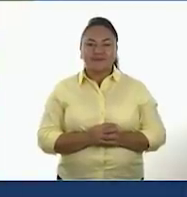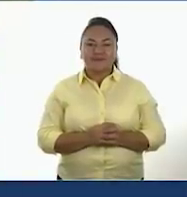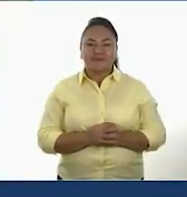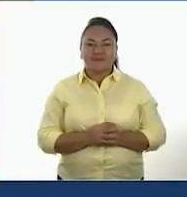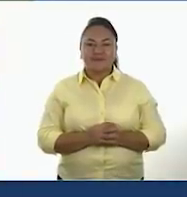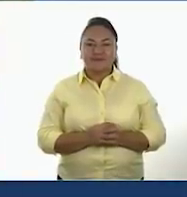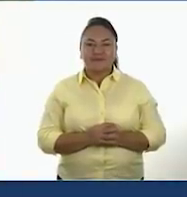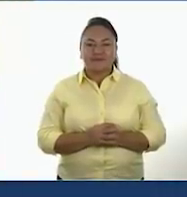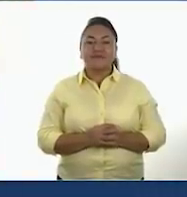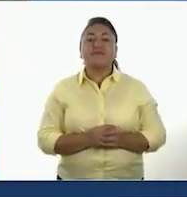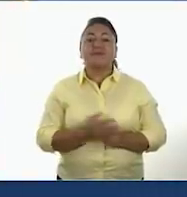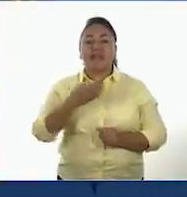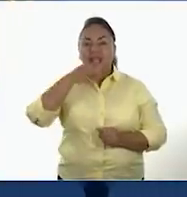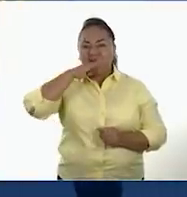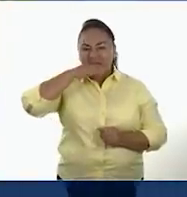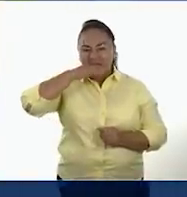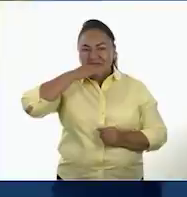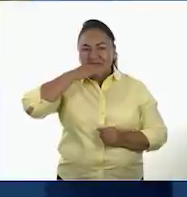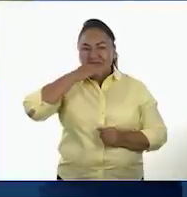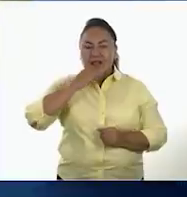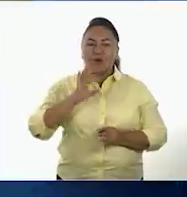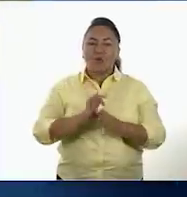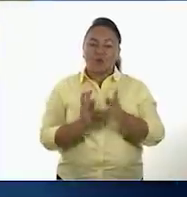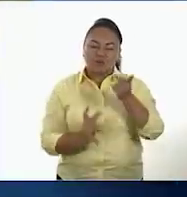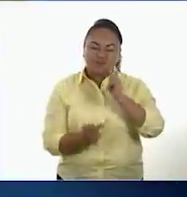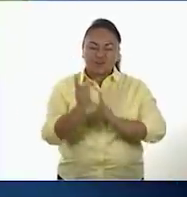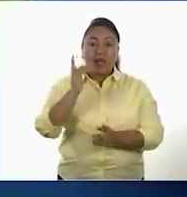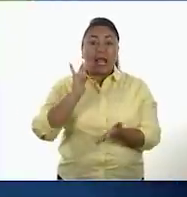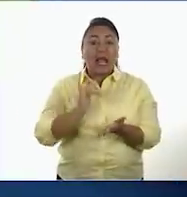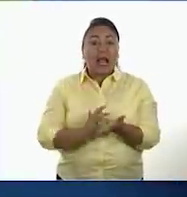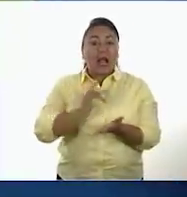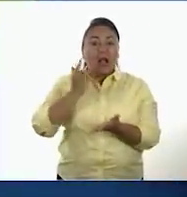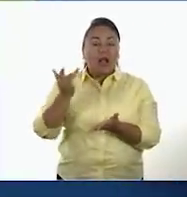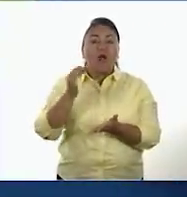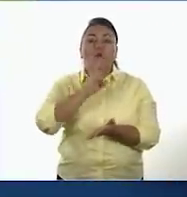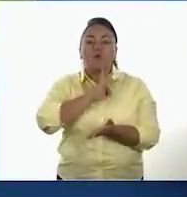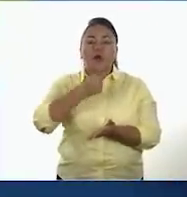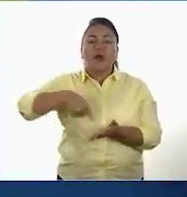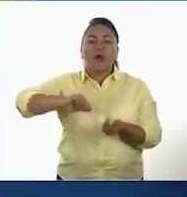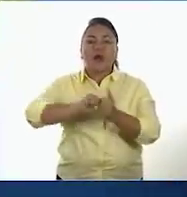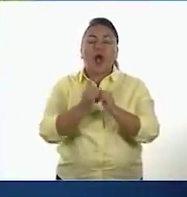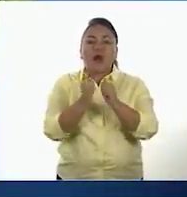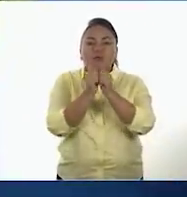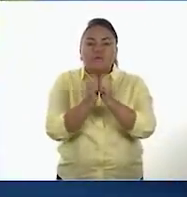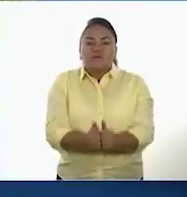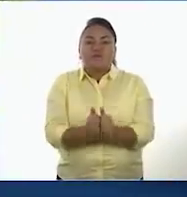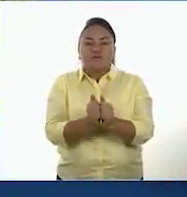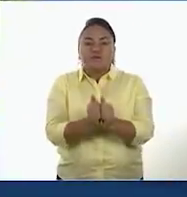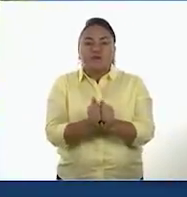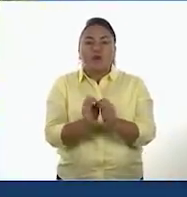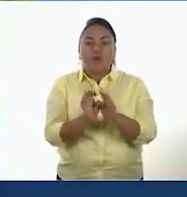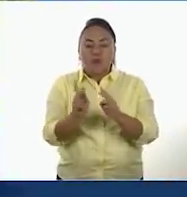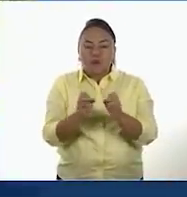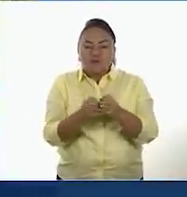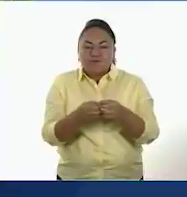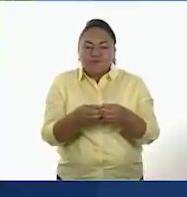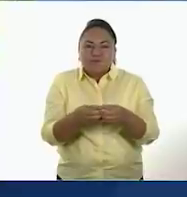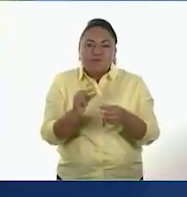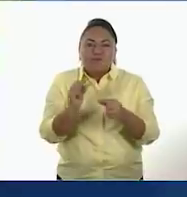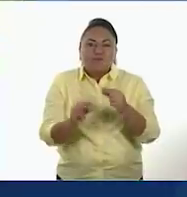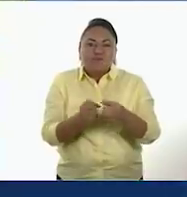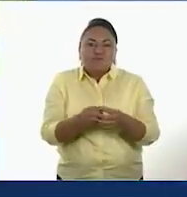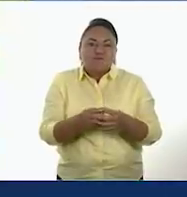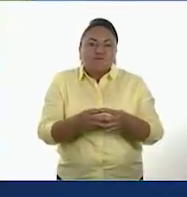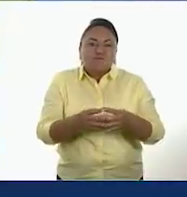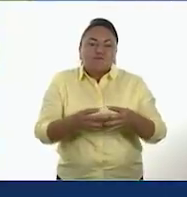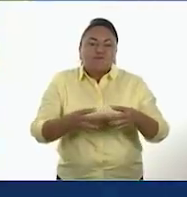El cultivo del maíz hizo posible la multiplicación de los caseríos y aldeas, así como el crecimiento poblacional